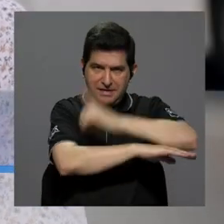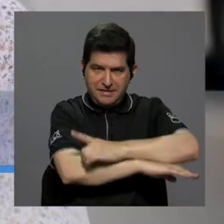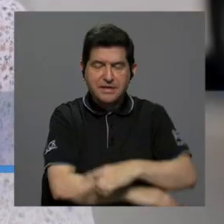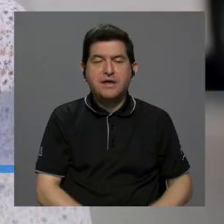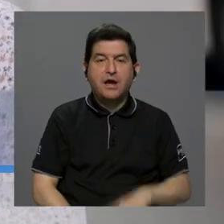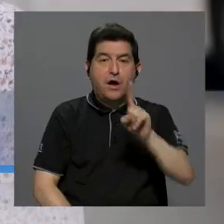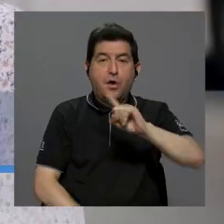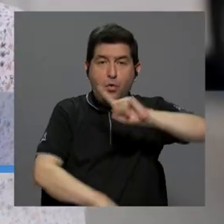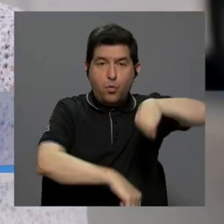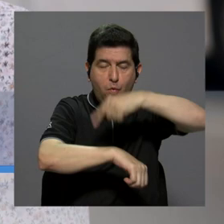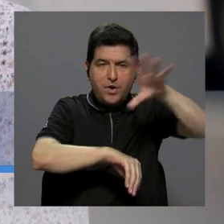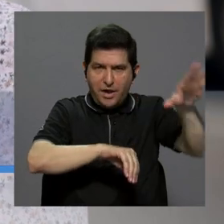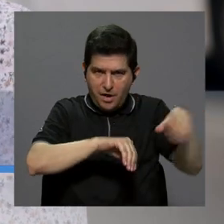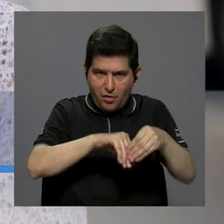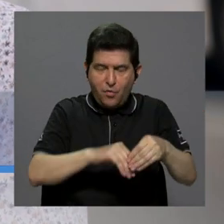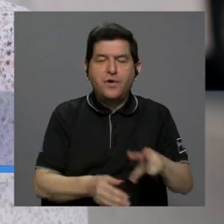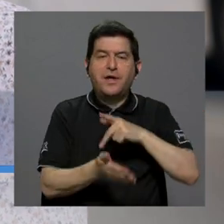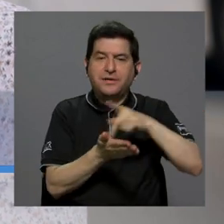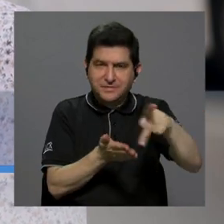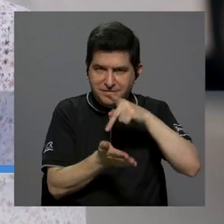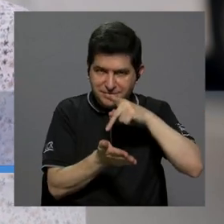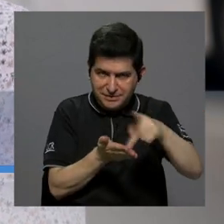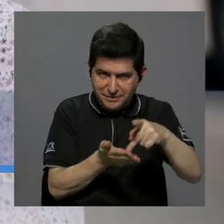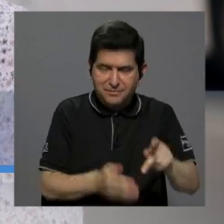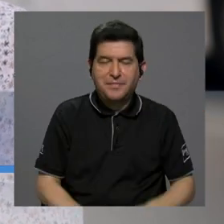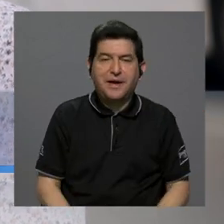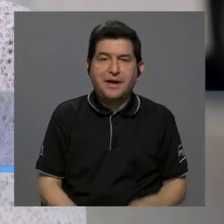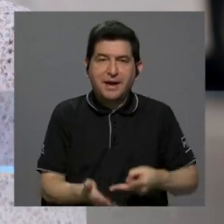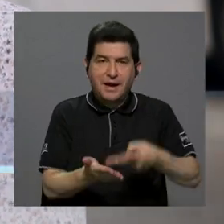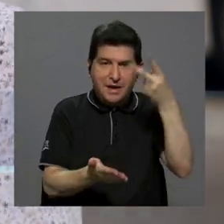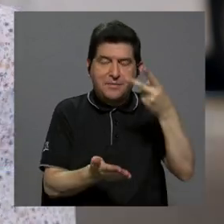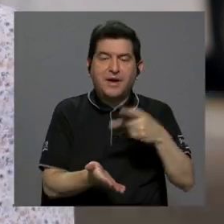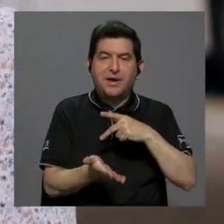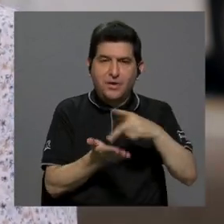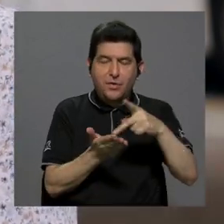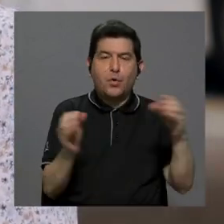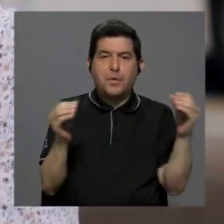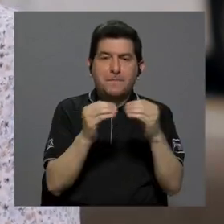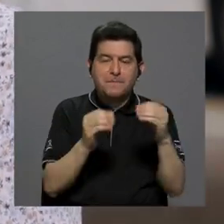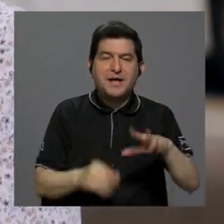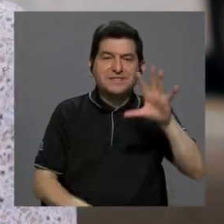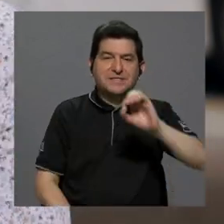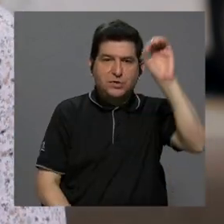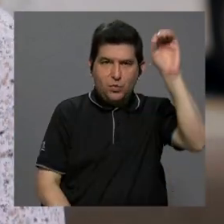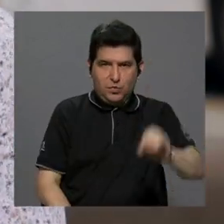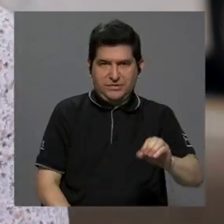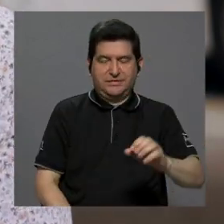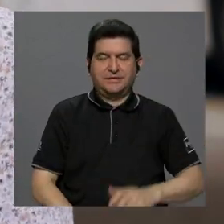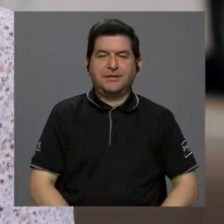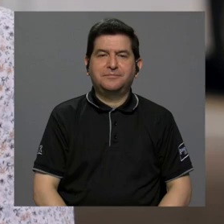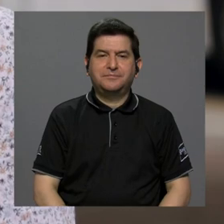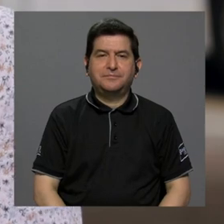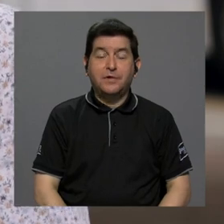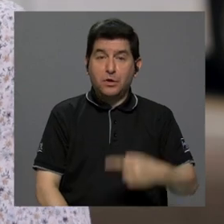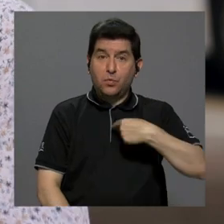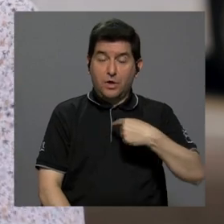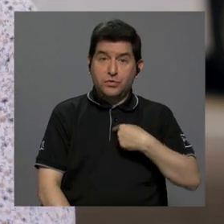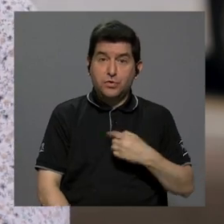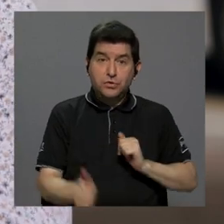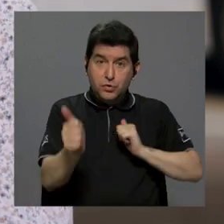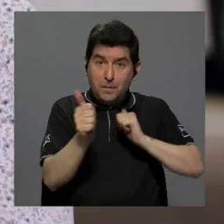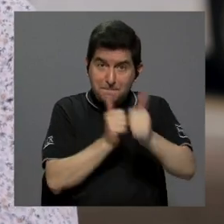ordinaria, cada hora extra va a ser pagada con el monto del salario más el 50%.